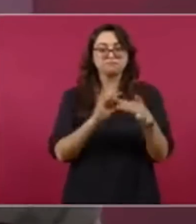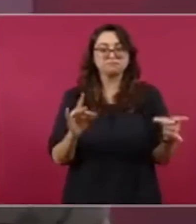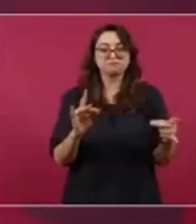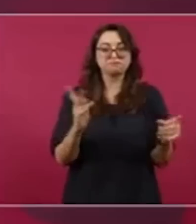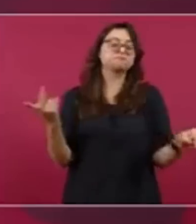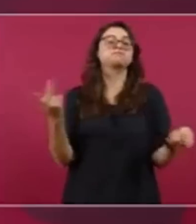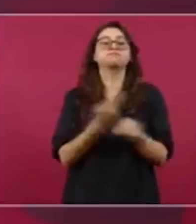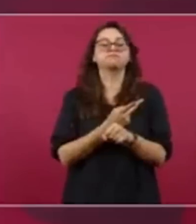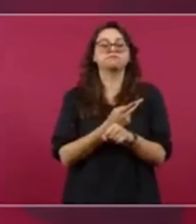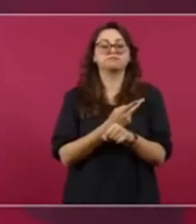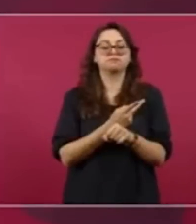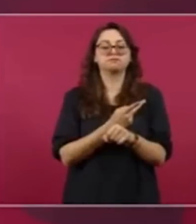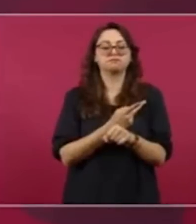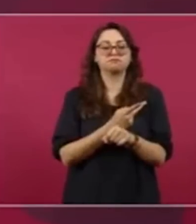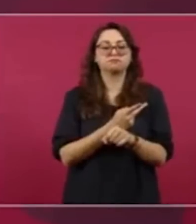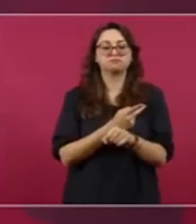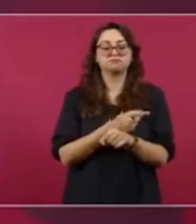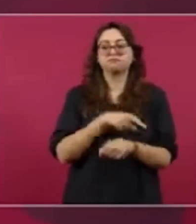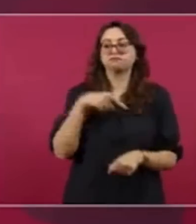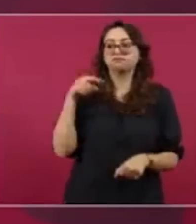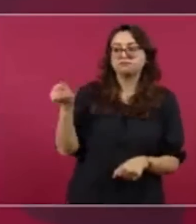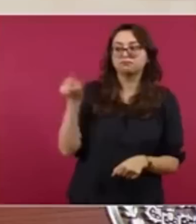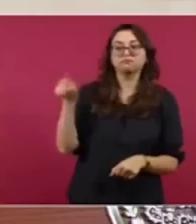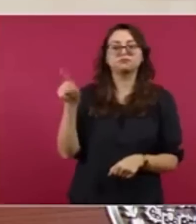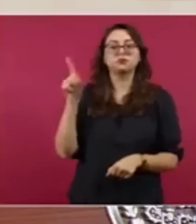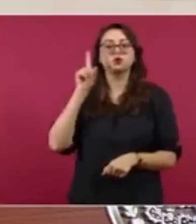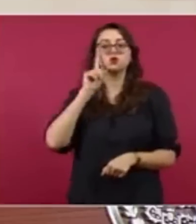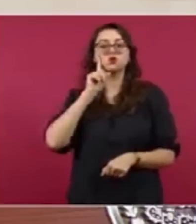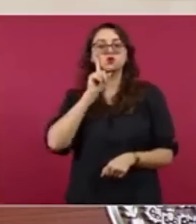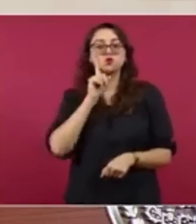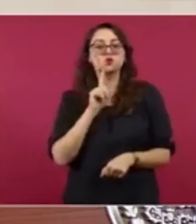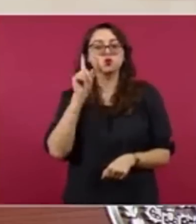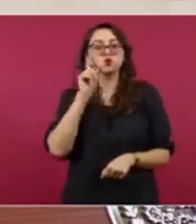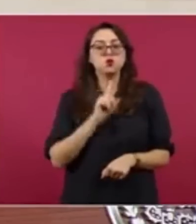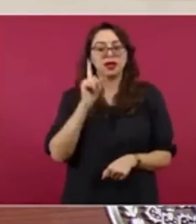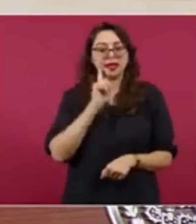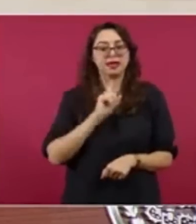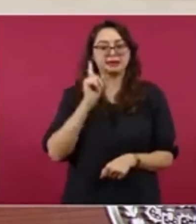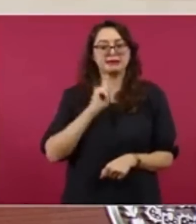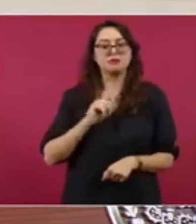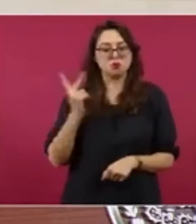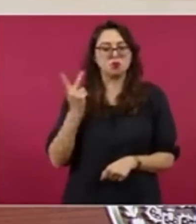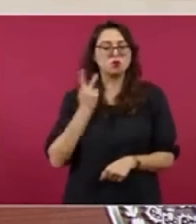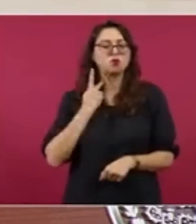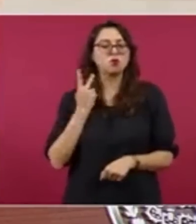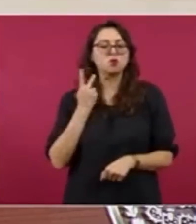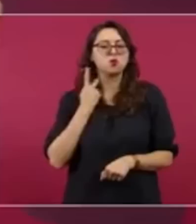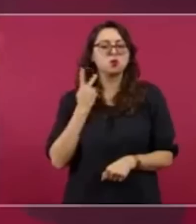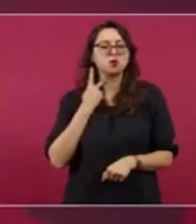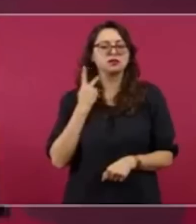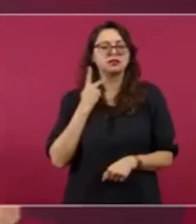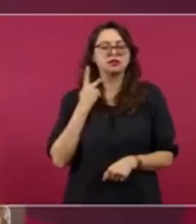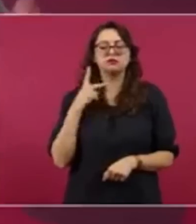y militar Ríos Montt, me contestó de manera muy